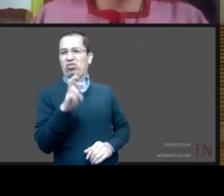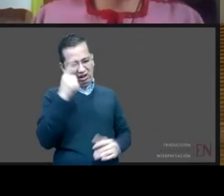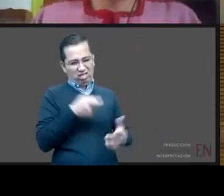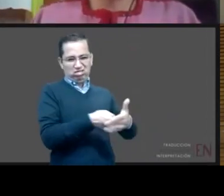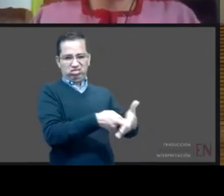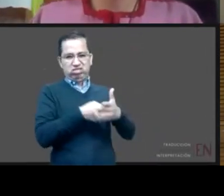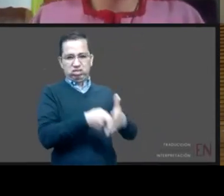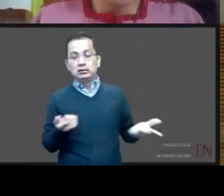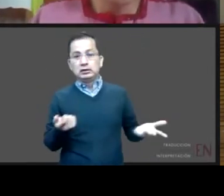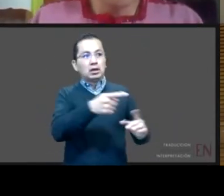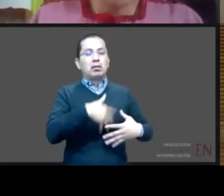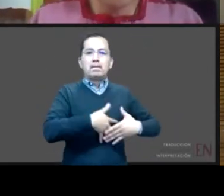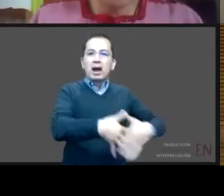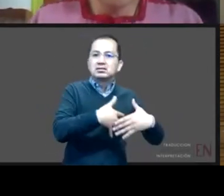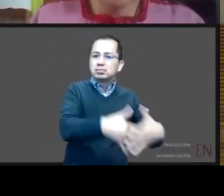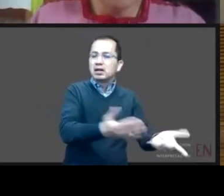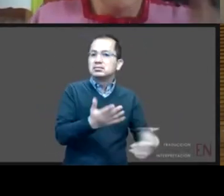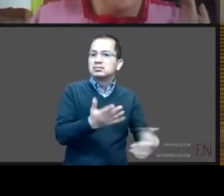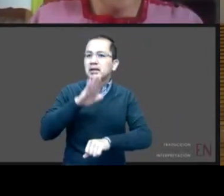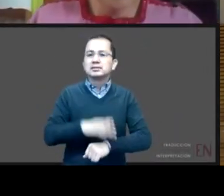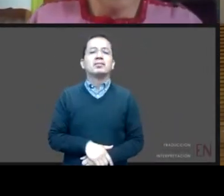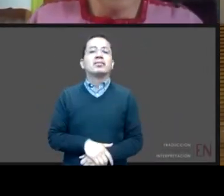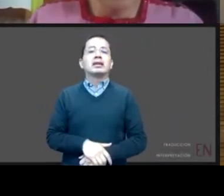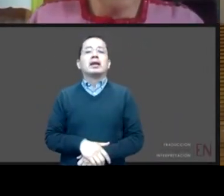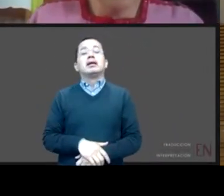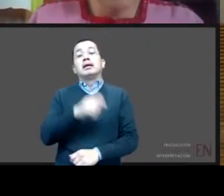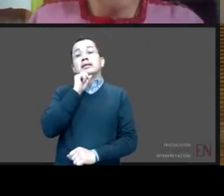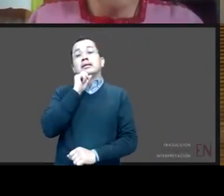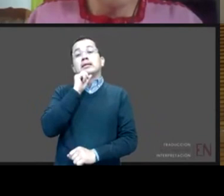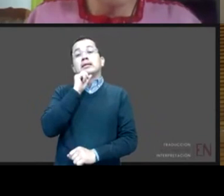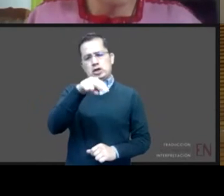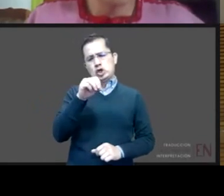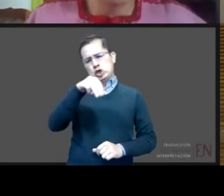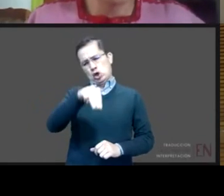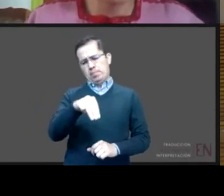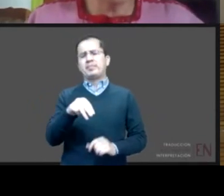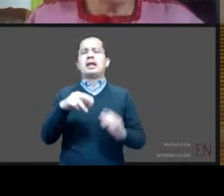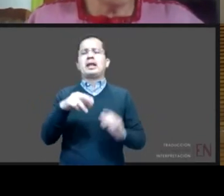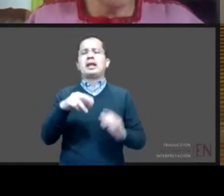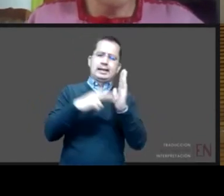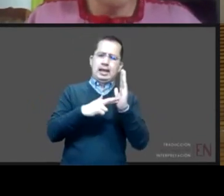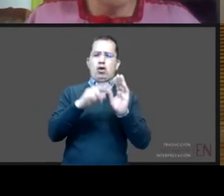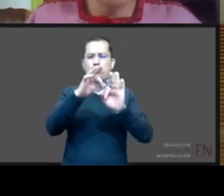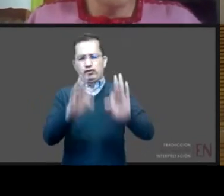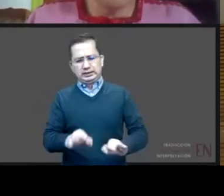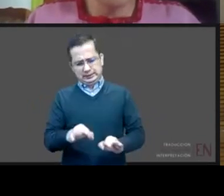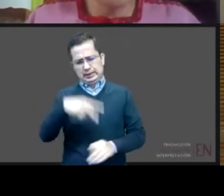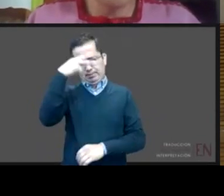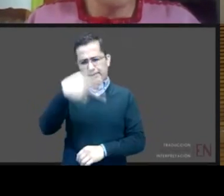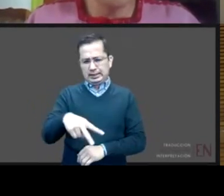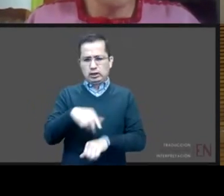varones. Y entonces en el marco de la norma oficial mexicana, la NON 046,